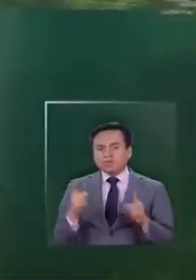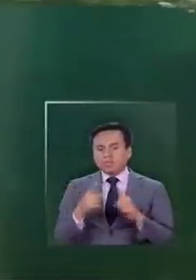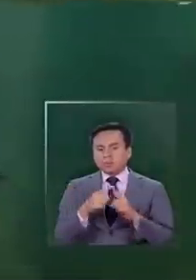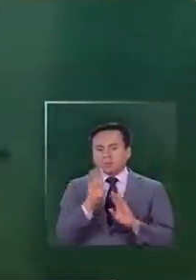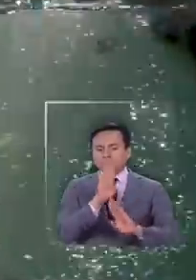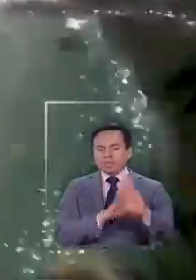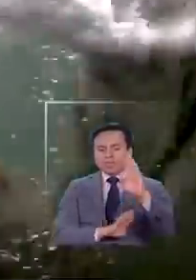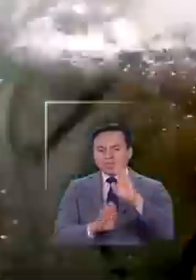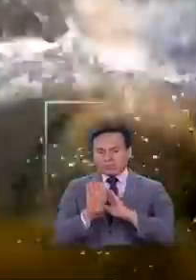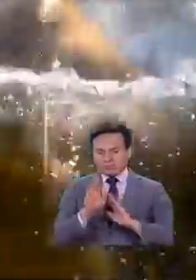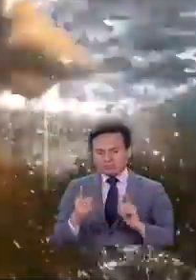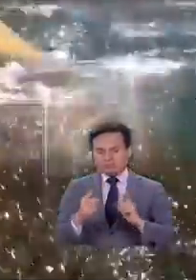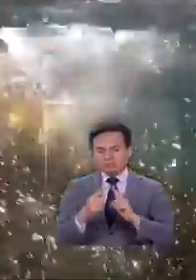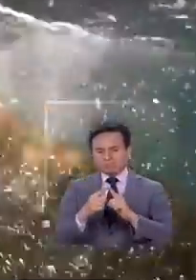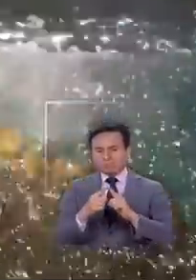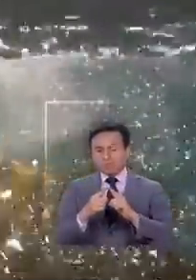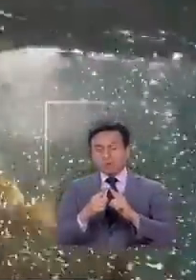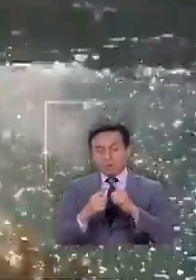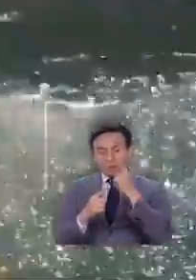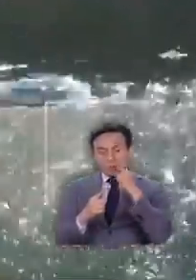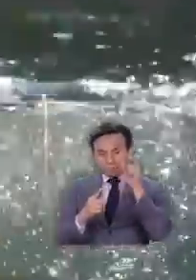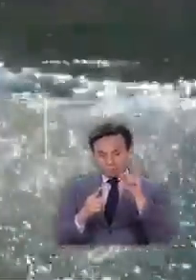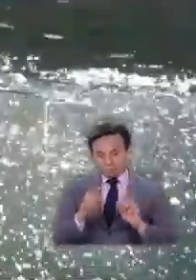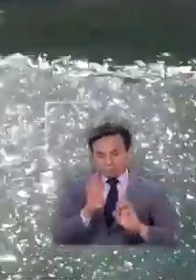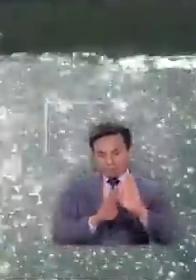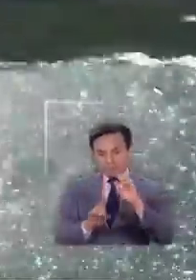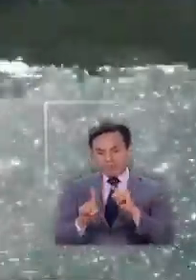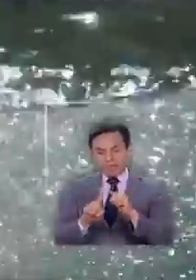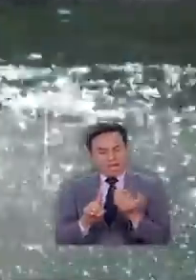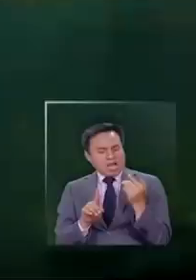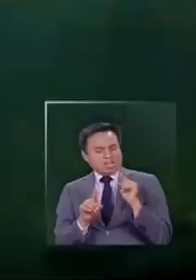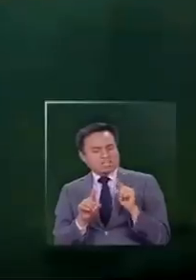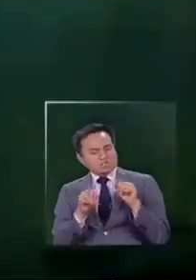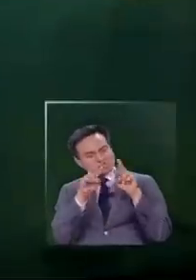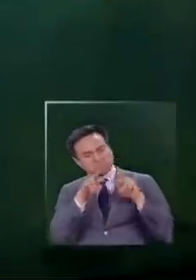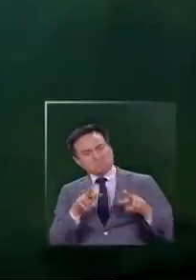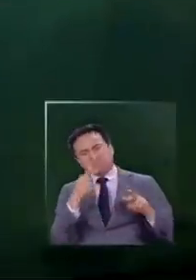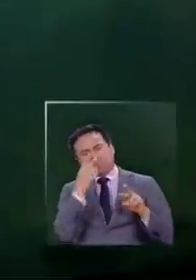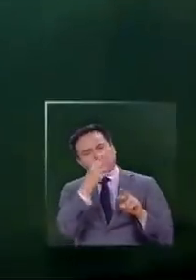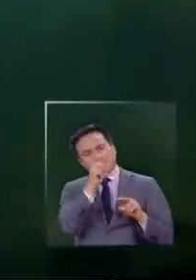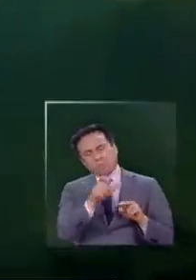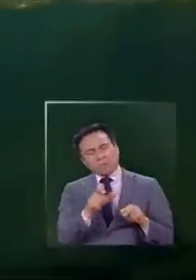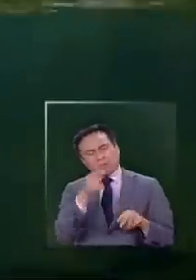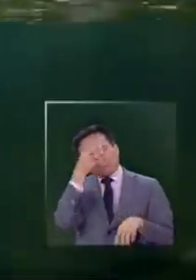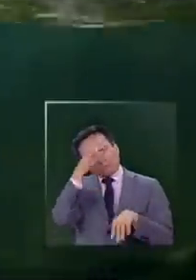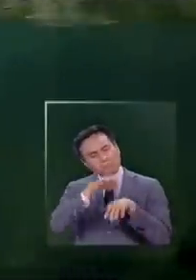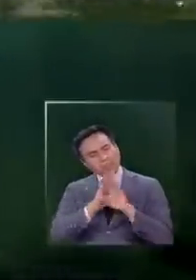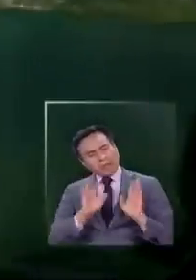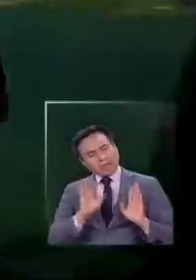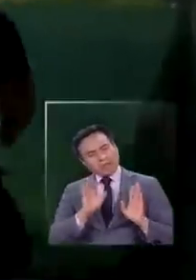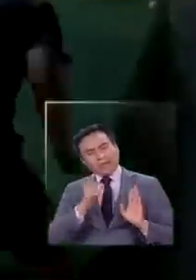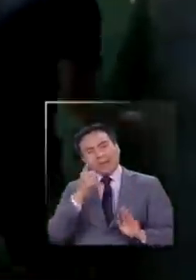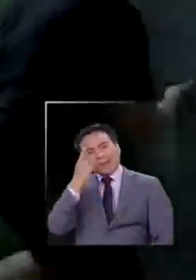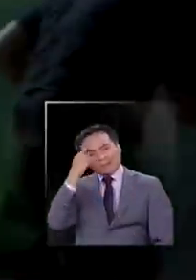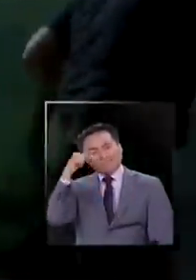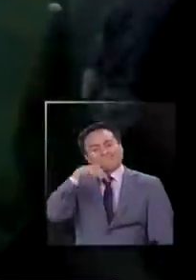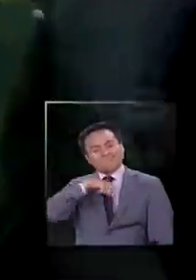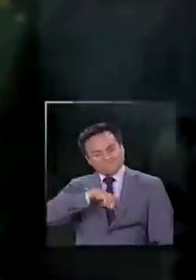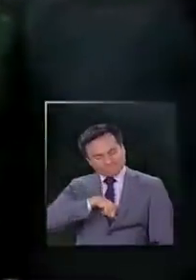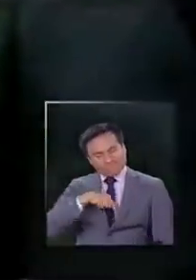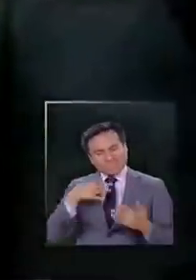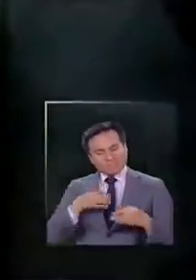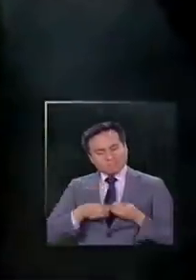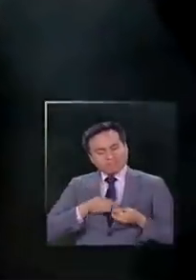cuidador del recinto que en ese momento aún no presentaba síntomas pero que luego